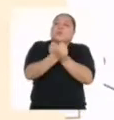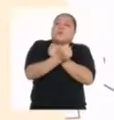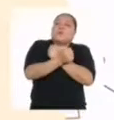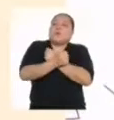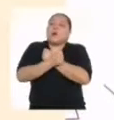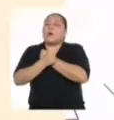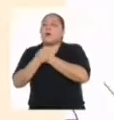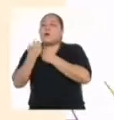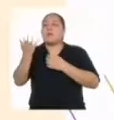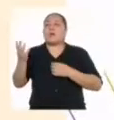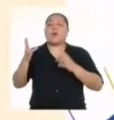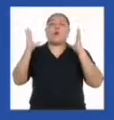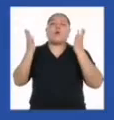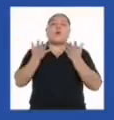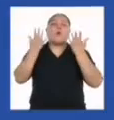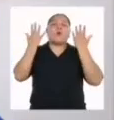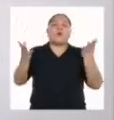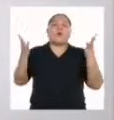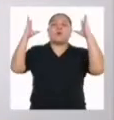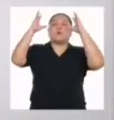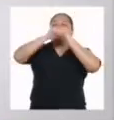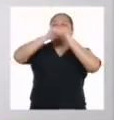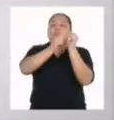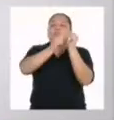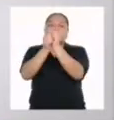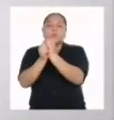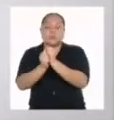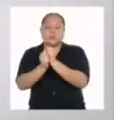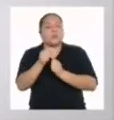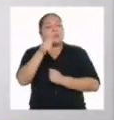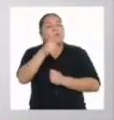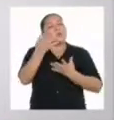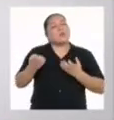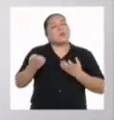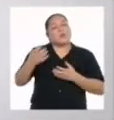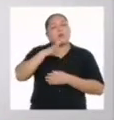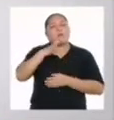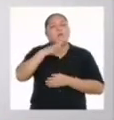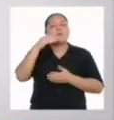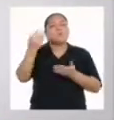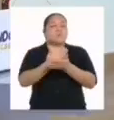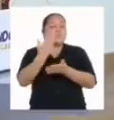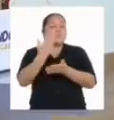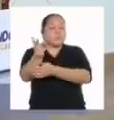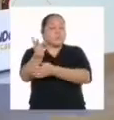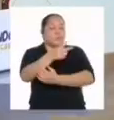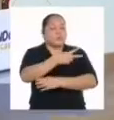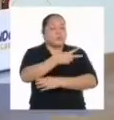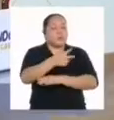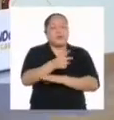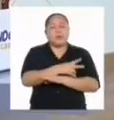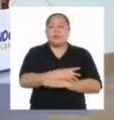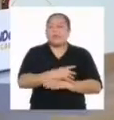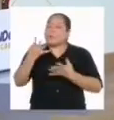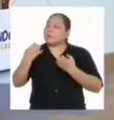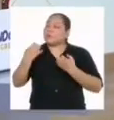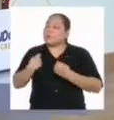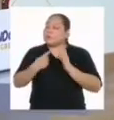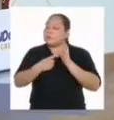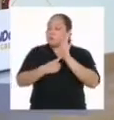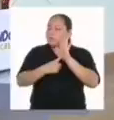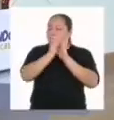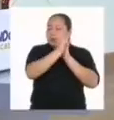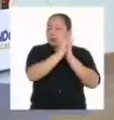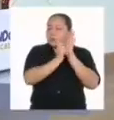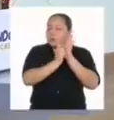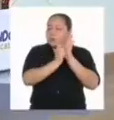Oh noche que juntaste. ¿De qué quisieras hablar en tus nuevos versos? Quisiera hablar de cómo me